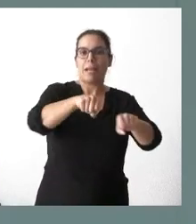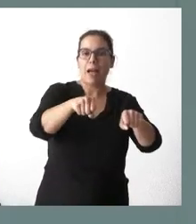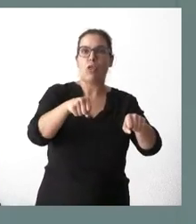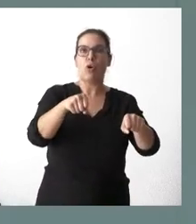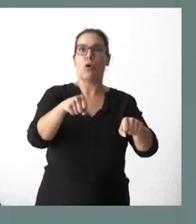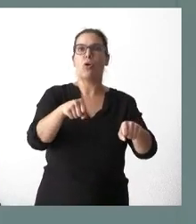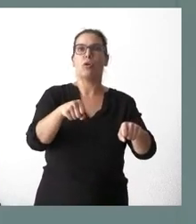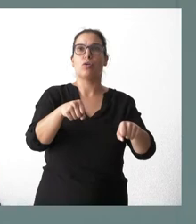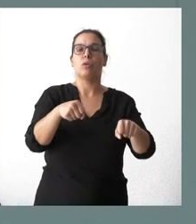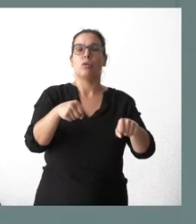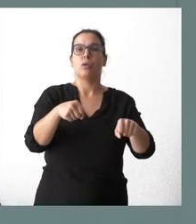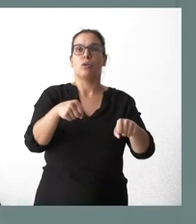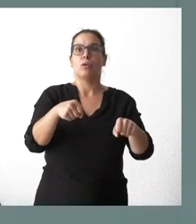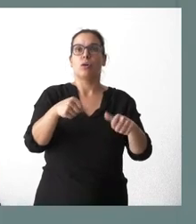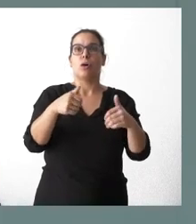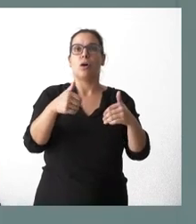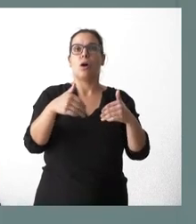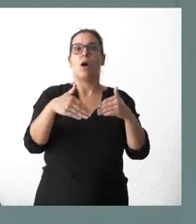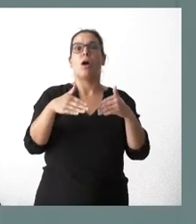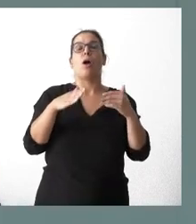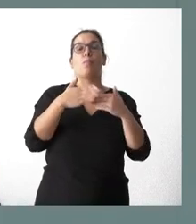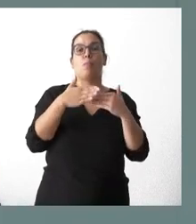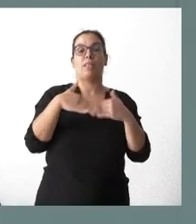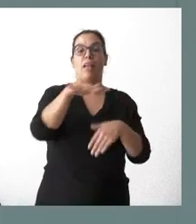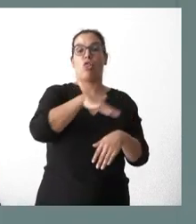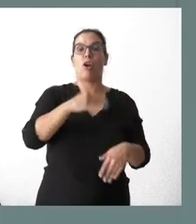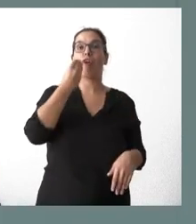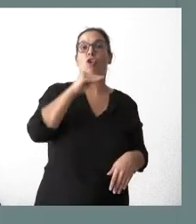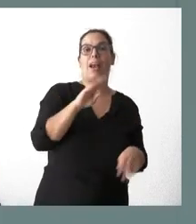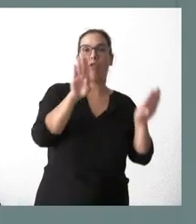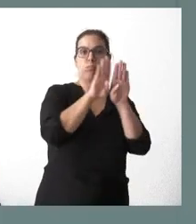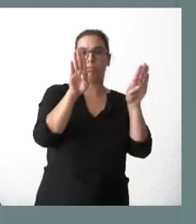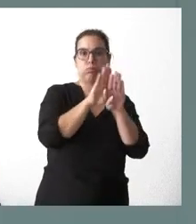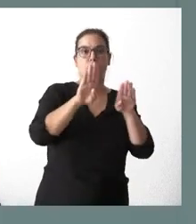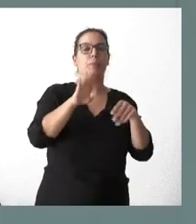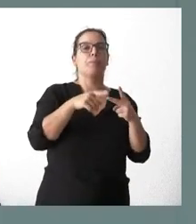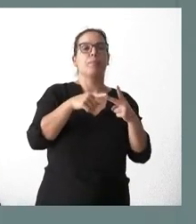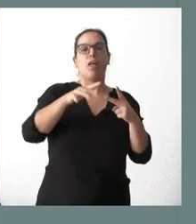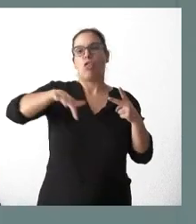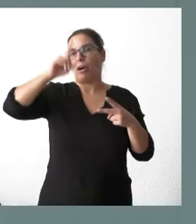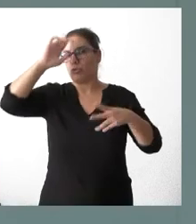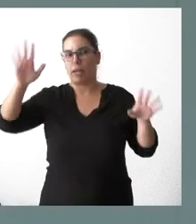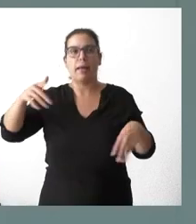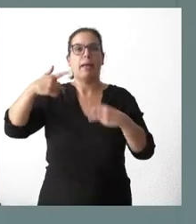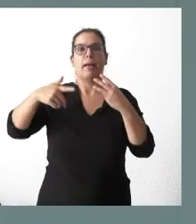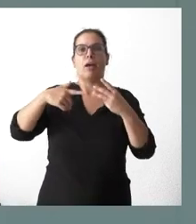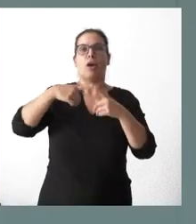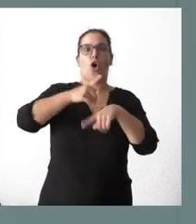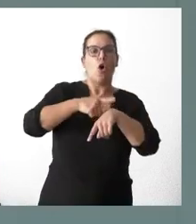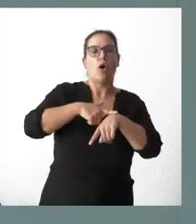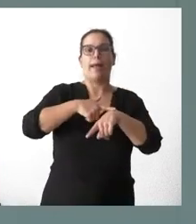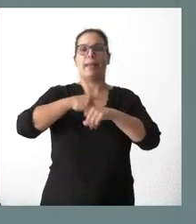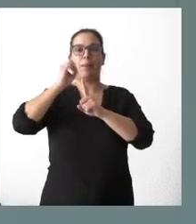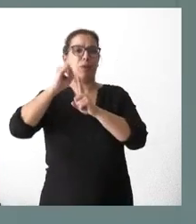en las zonas de congelados, que la zona de no sé qué, que los horarios, las temperaturas. Yo creo que estas son cosas